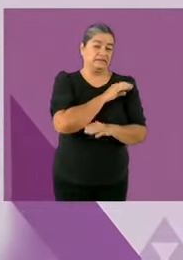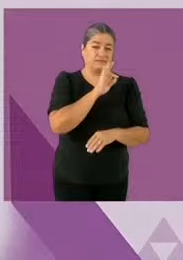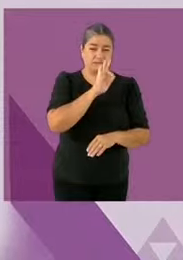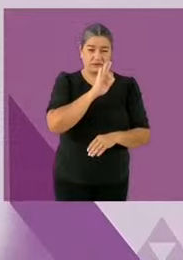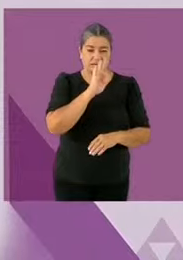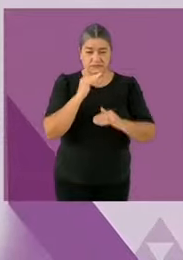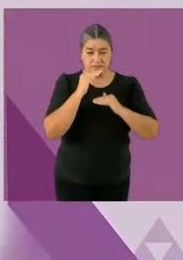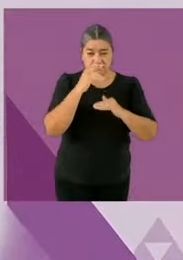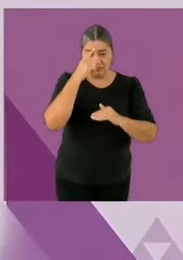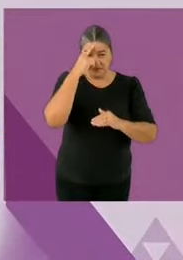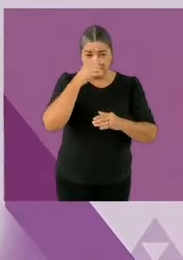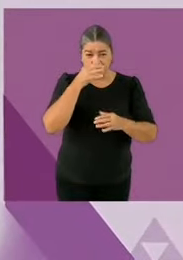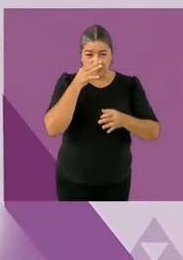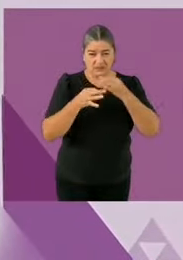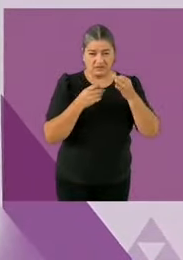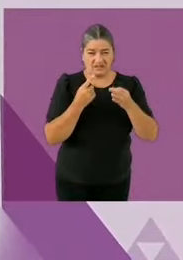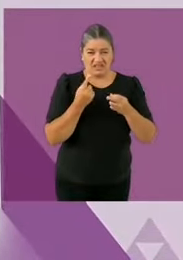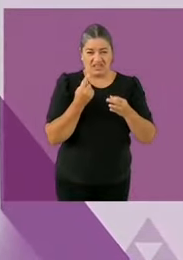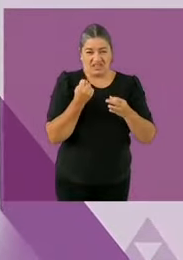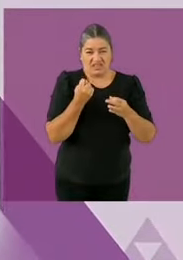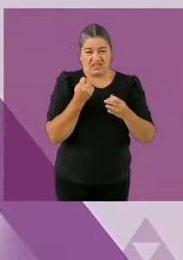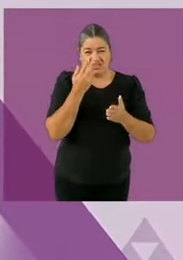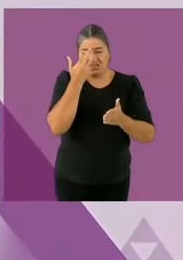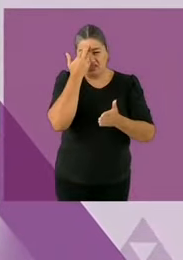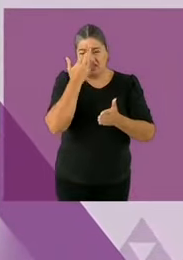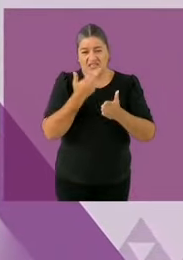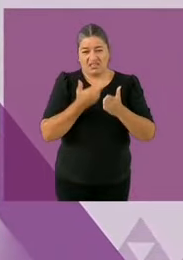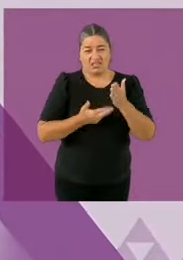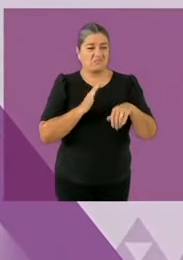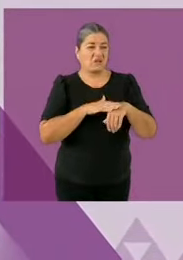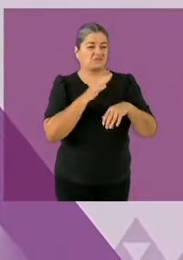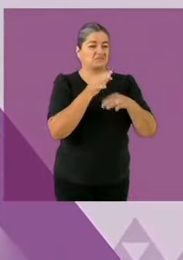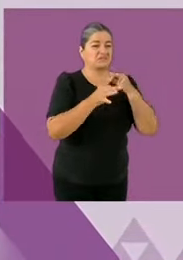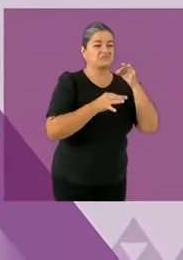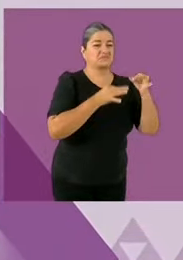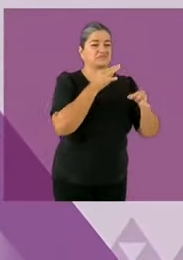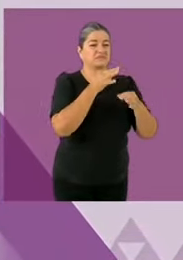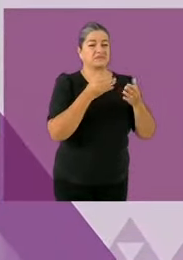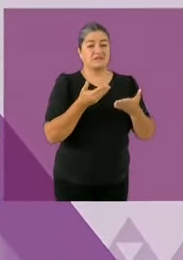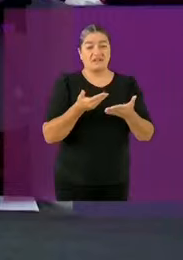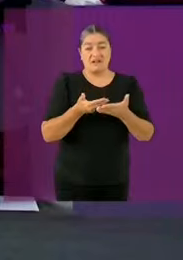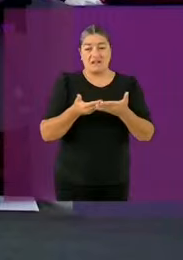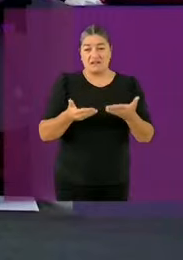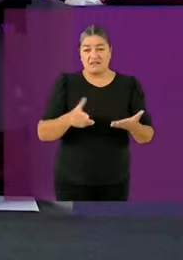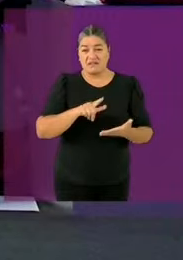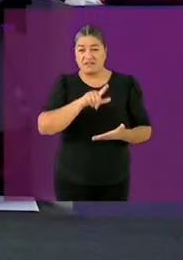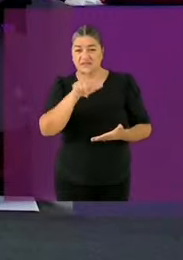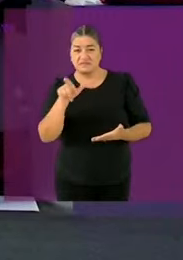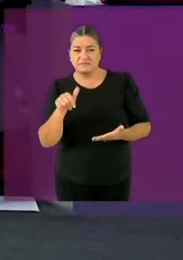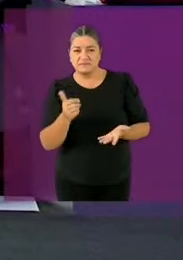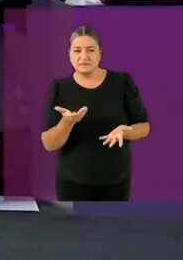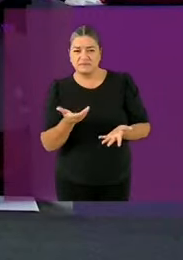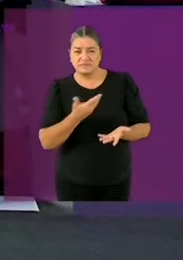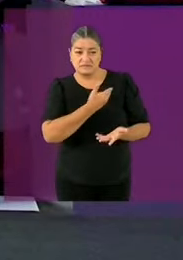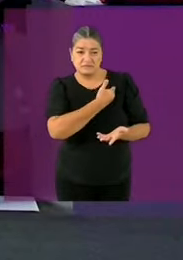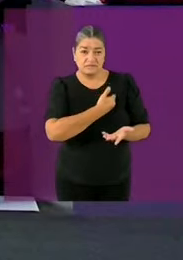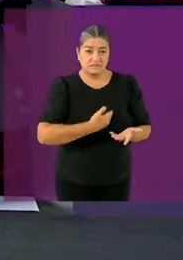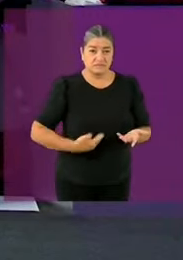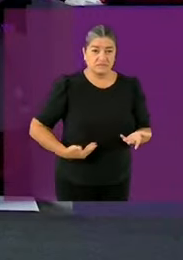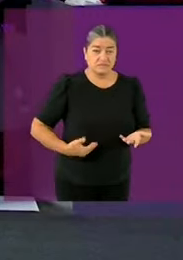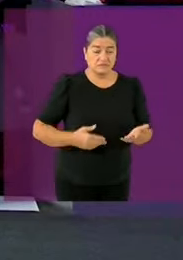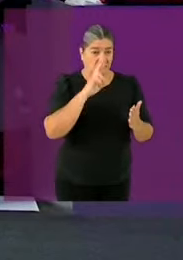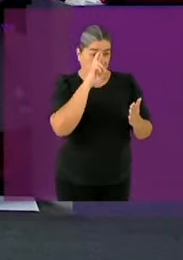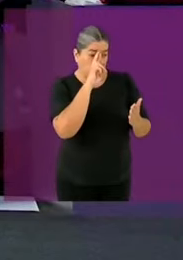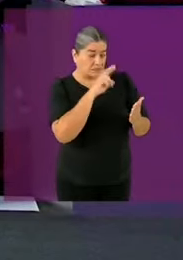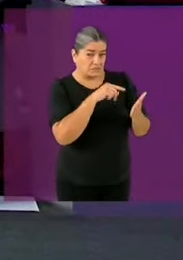enfrentar con autoridad moral, con independencia, con autonomía de los poderes fácticos y de los grupos de interés. Y para eso hay que tener